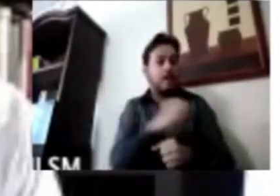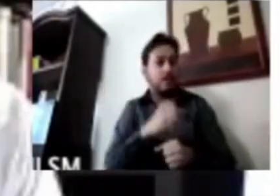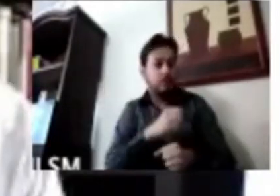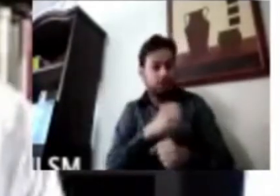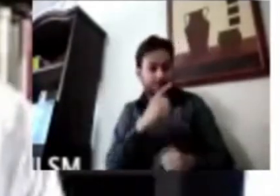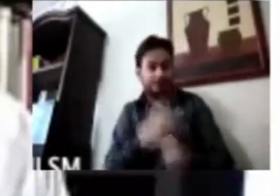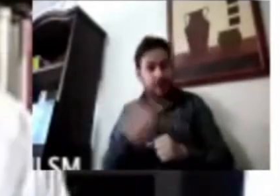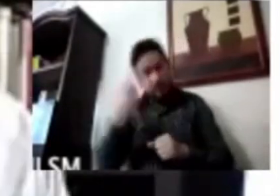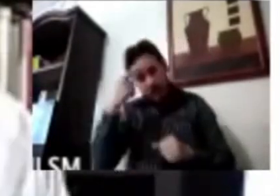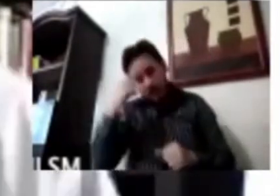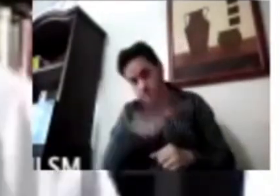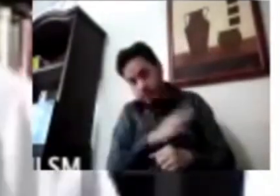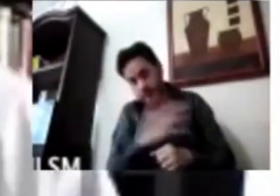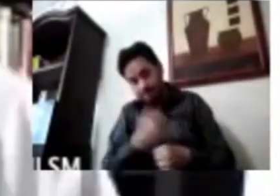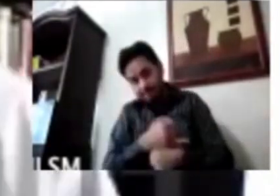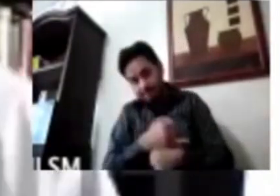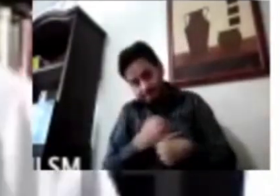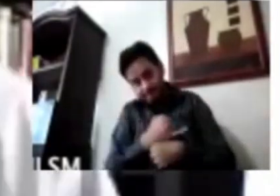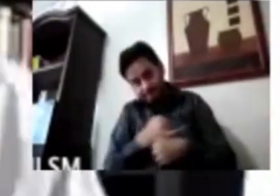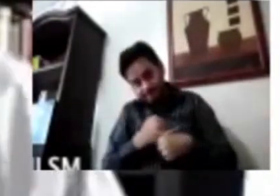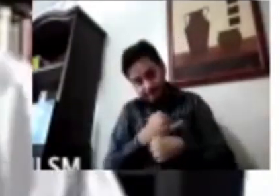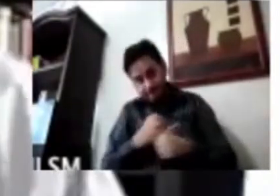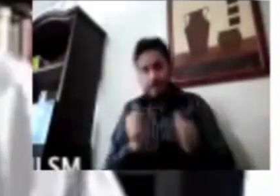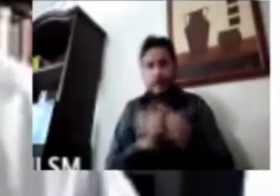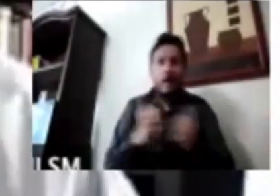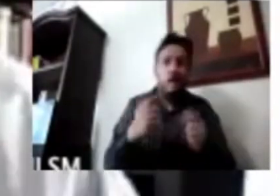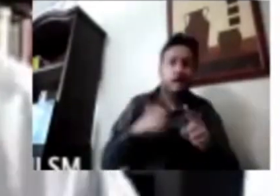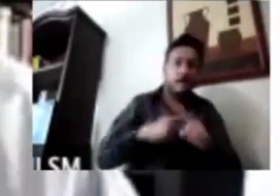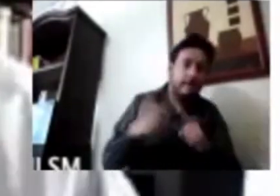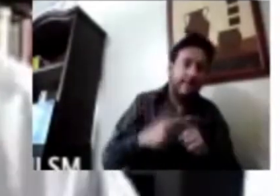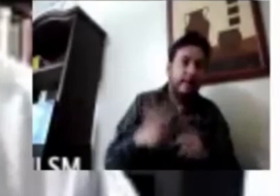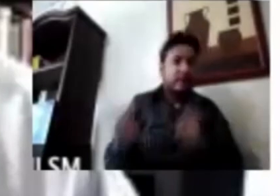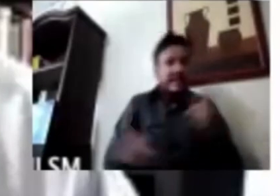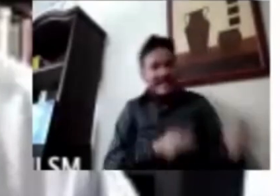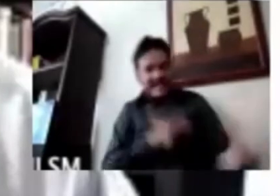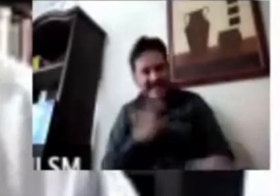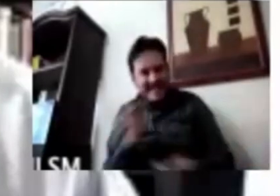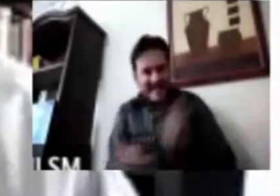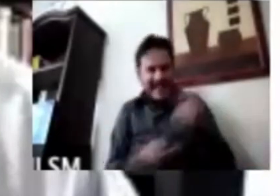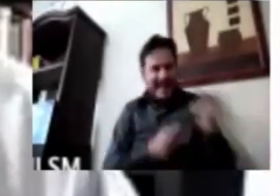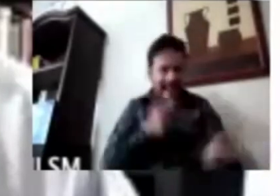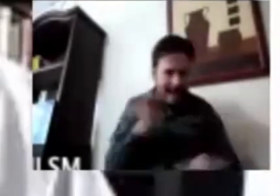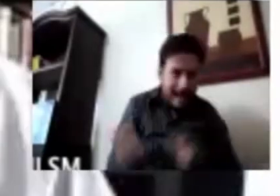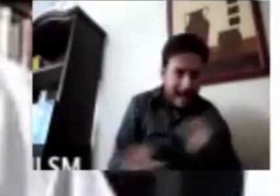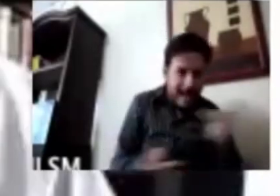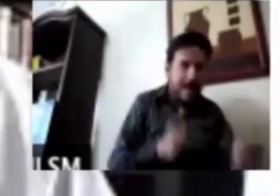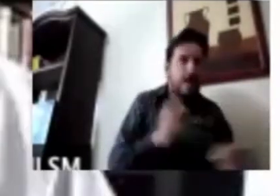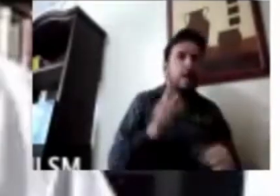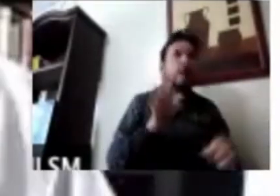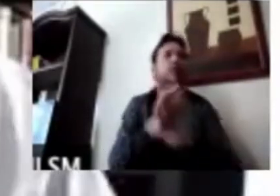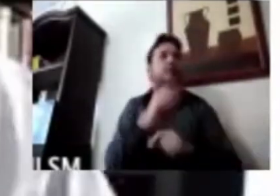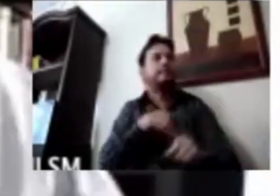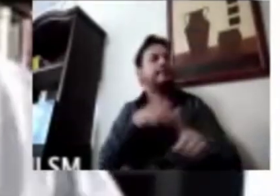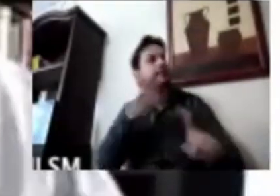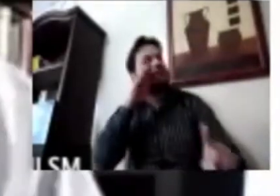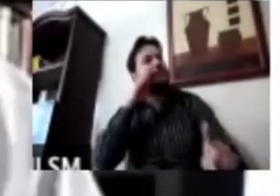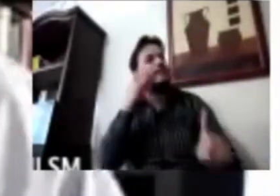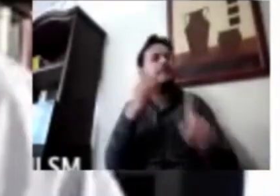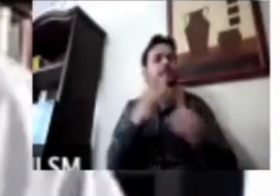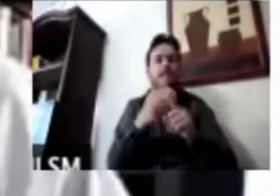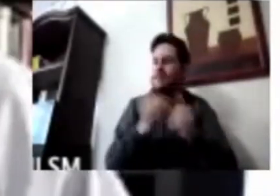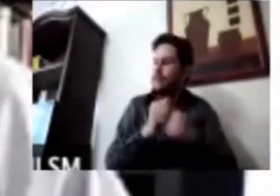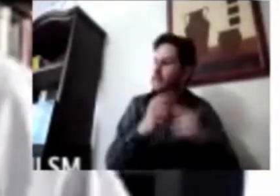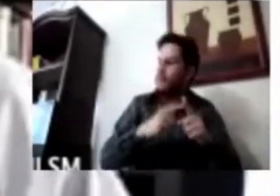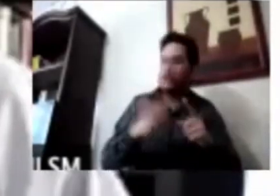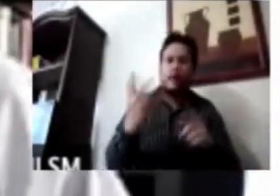investigación por medio de las encuestas. Me voy a referir a varios aspectos que hemos estado publicando en las páginas del